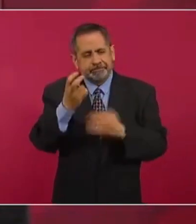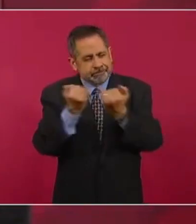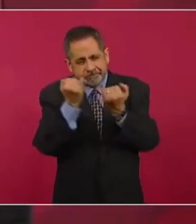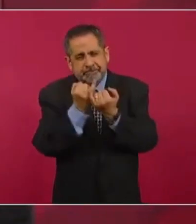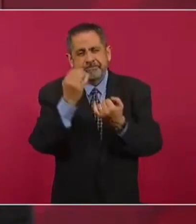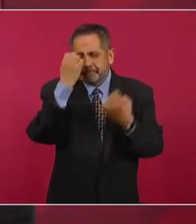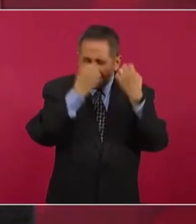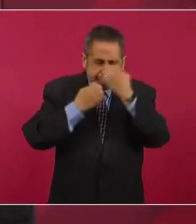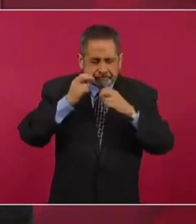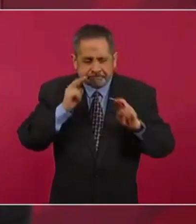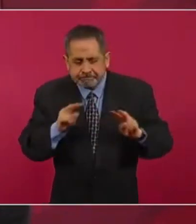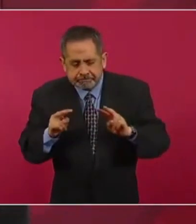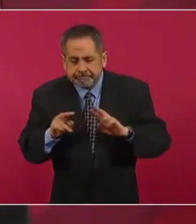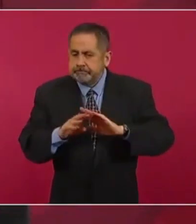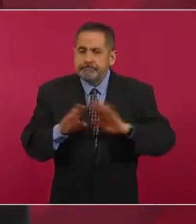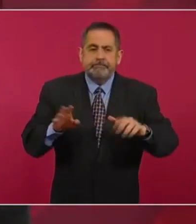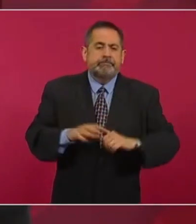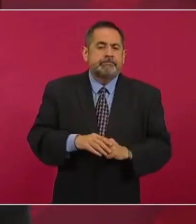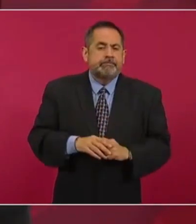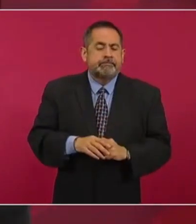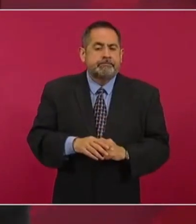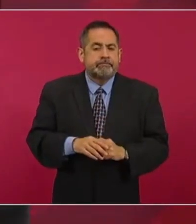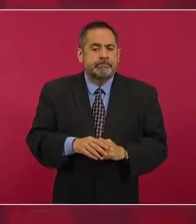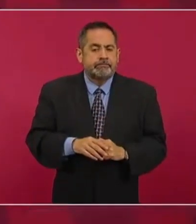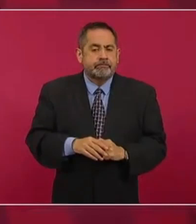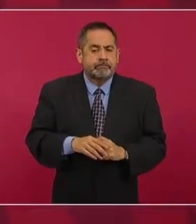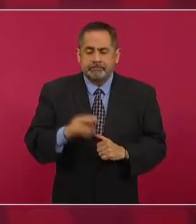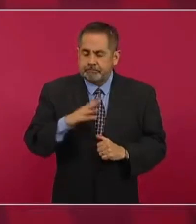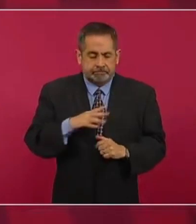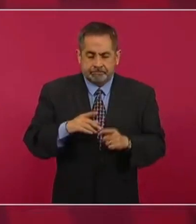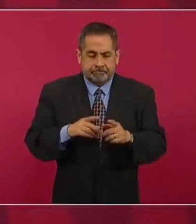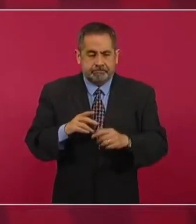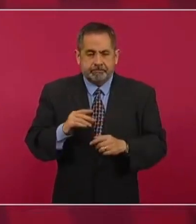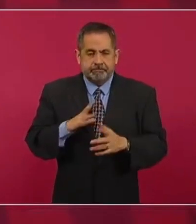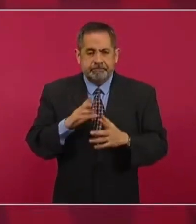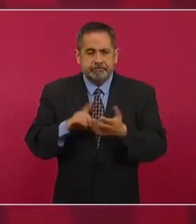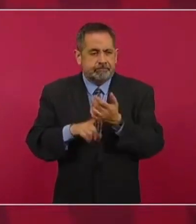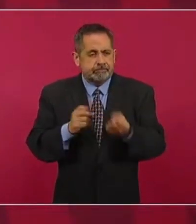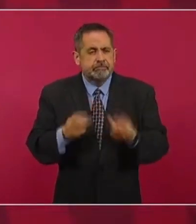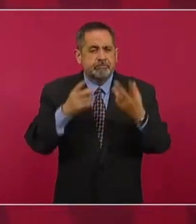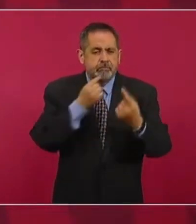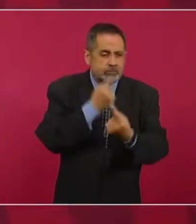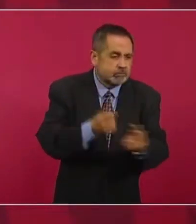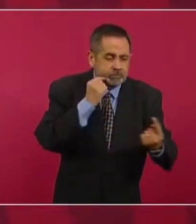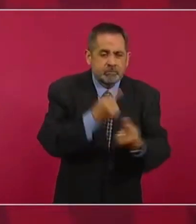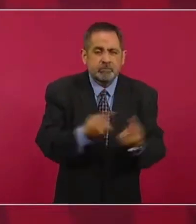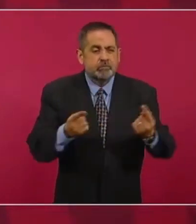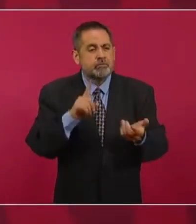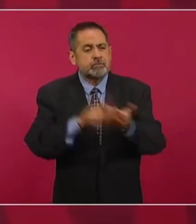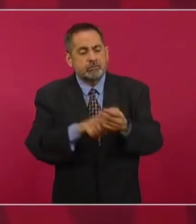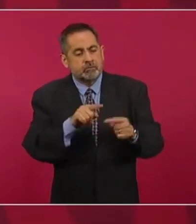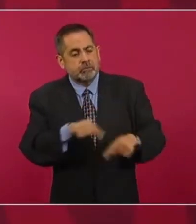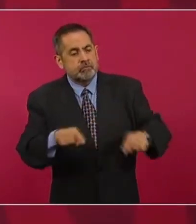y no había el número de niñas y de niños